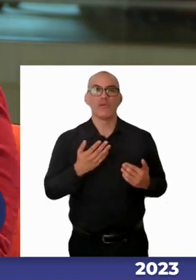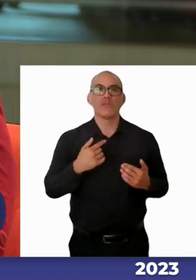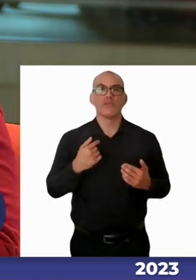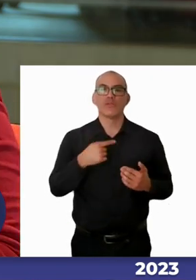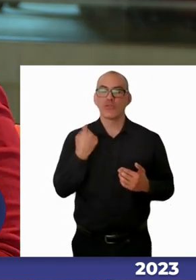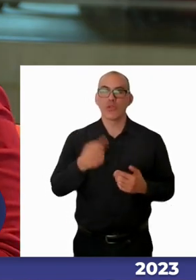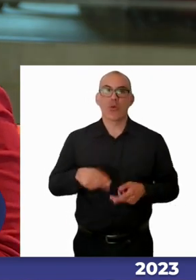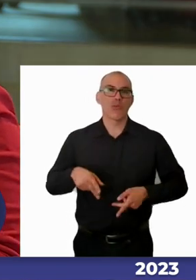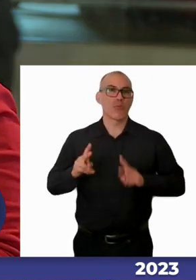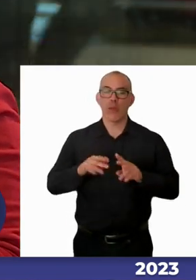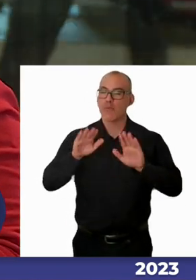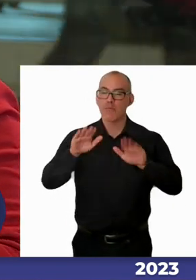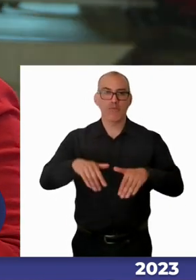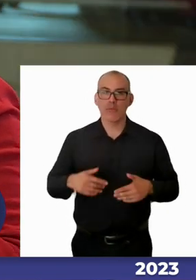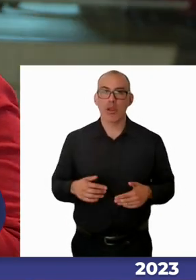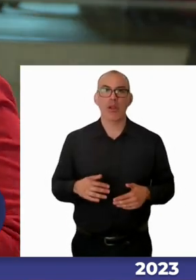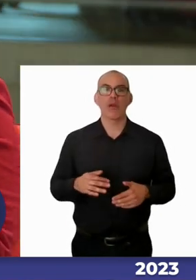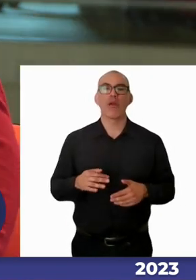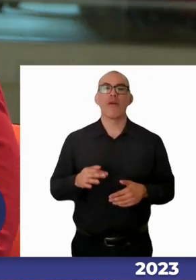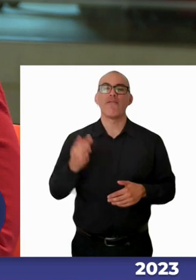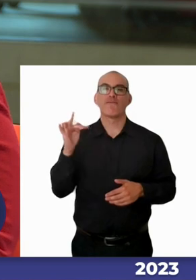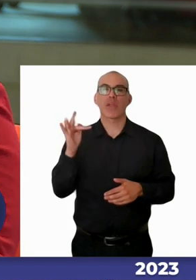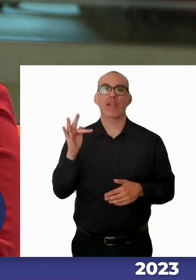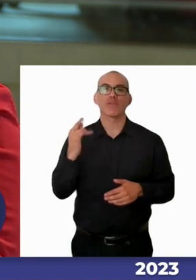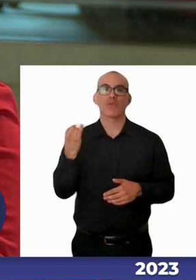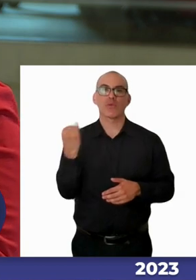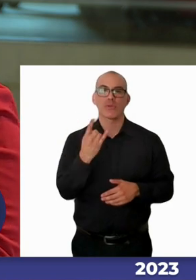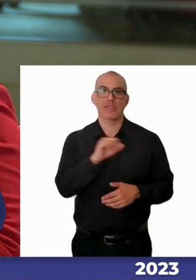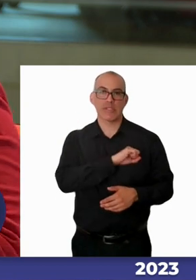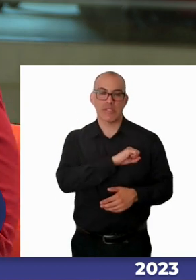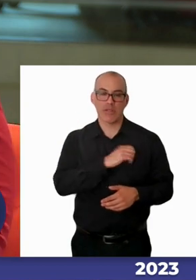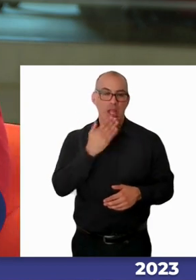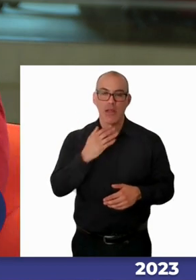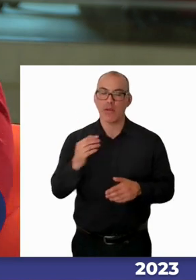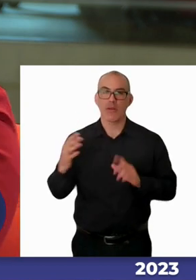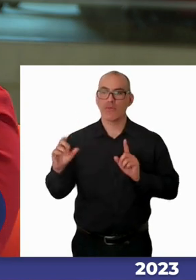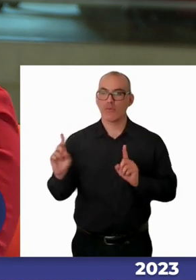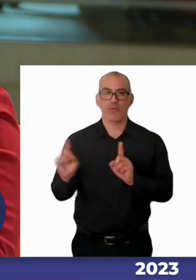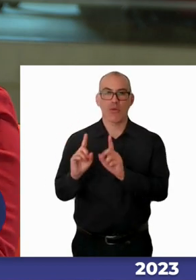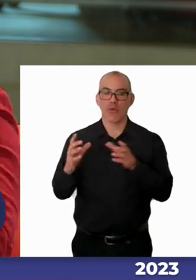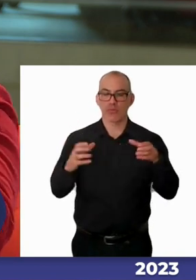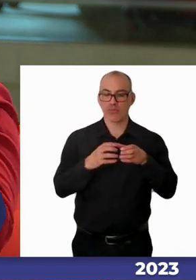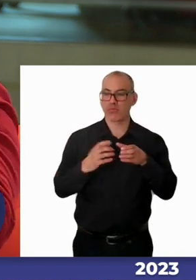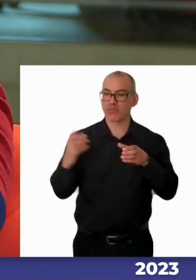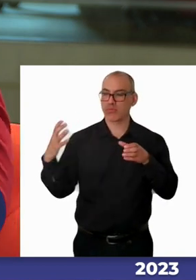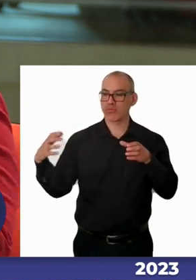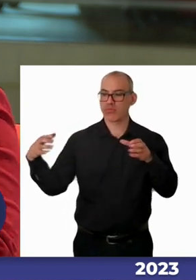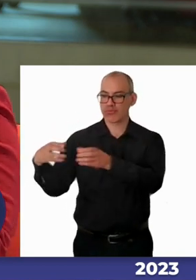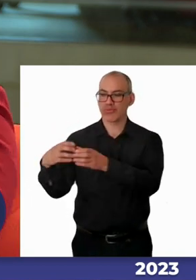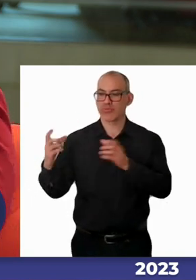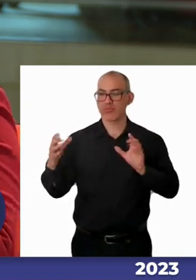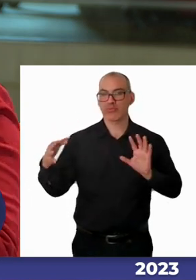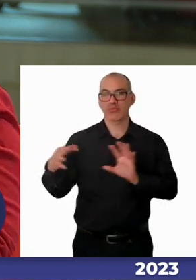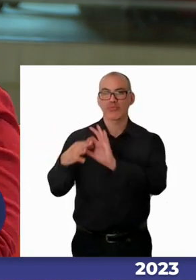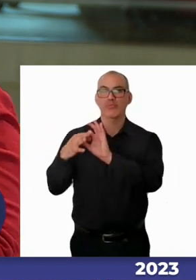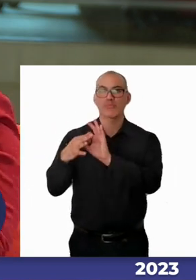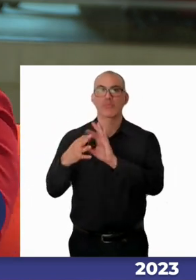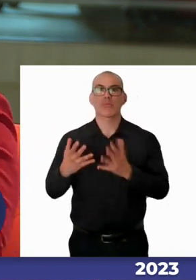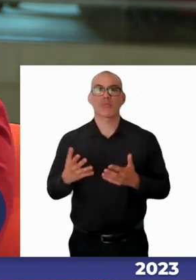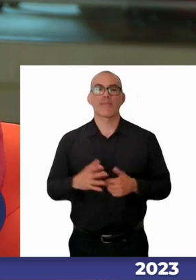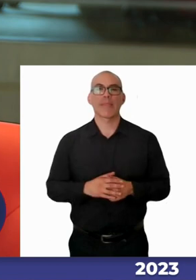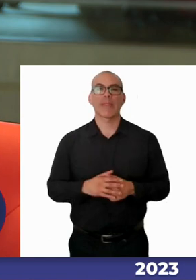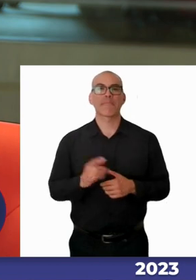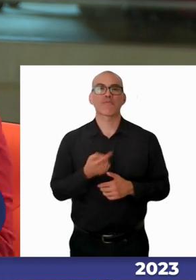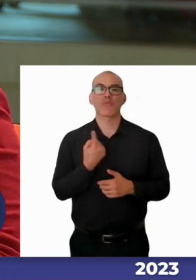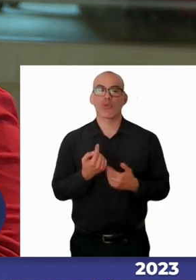es nuestra federación en donde nos llevamos a la par y en donde nuestras necesidades son no podemos hablar nosotros de discapacidad